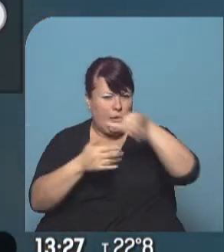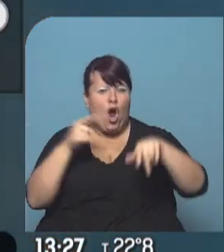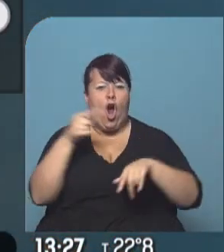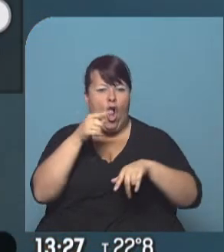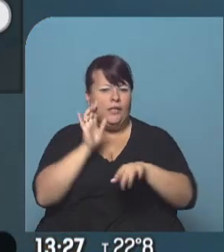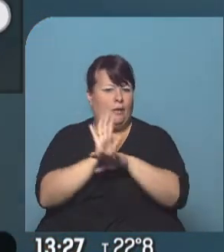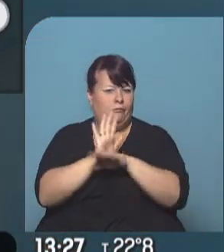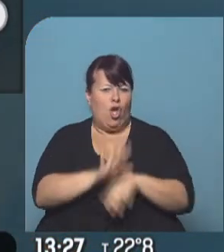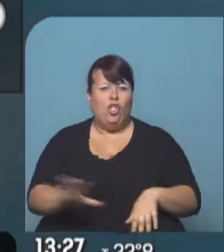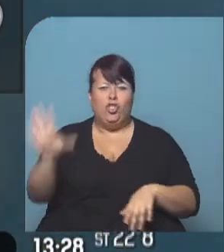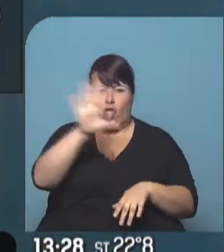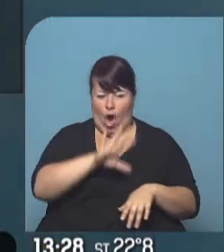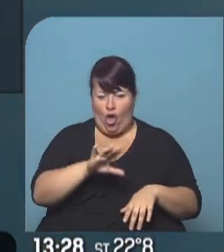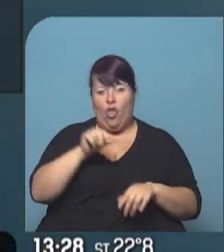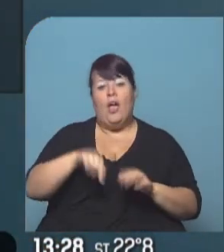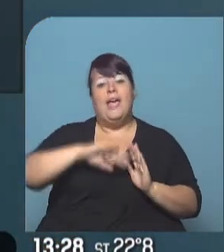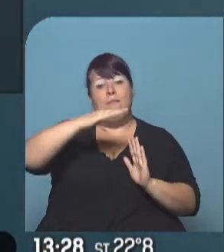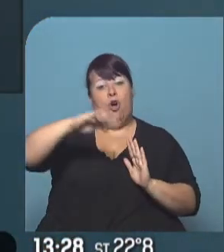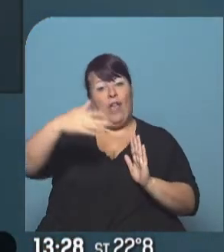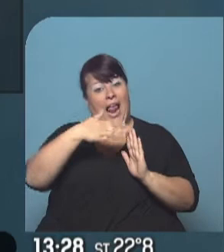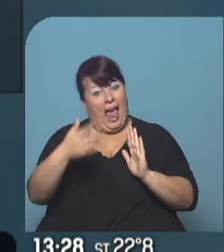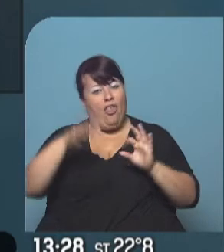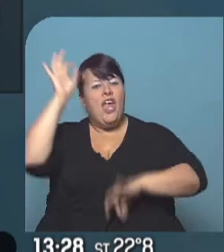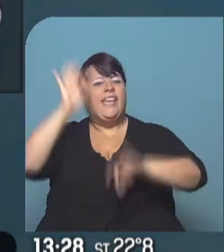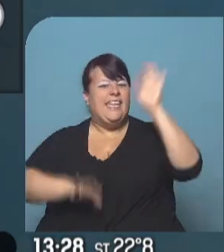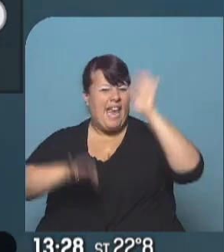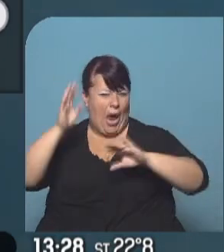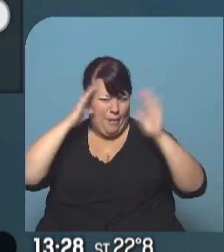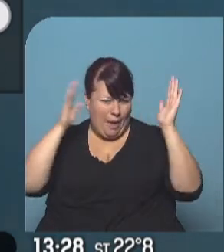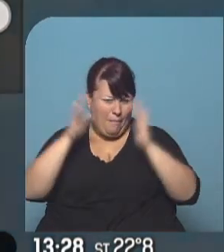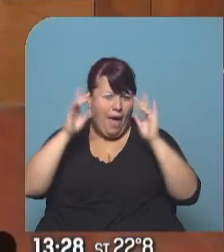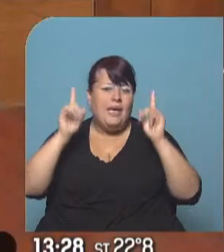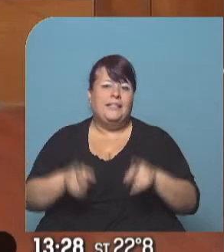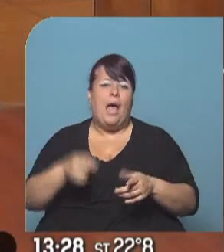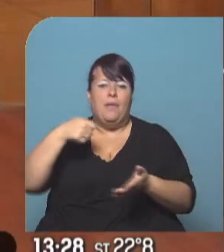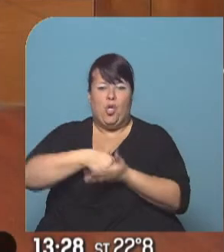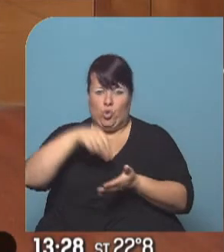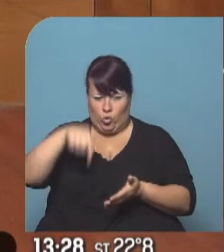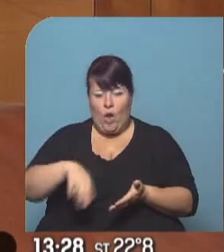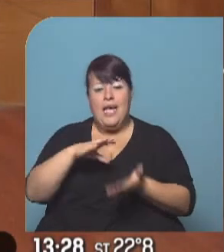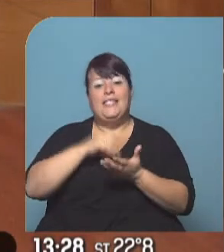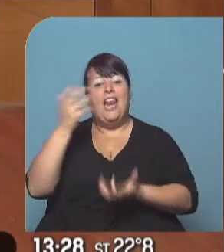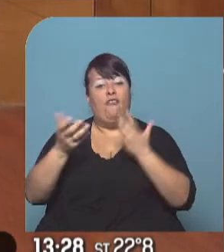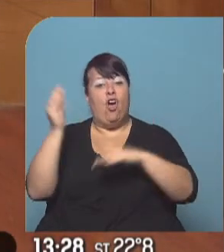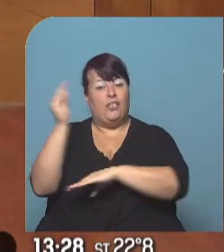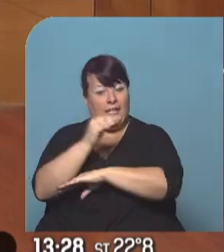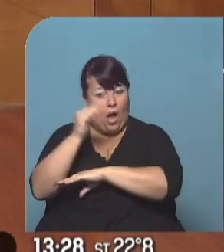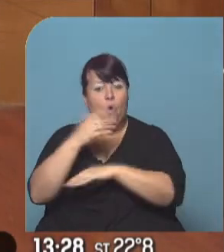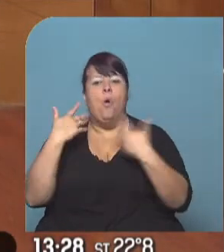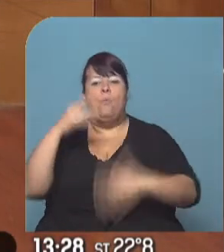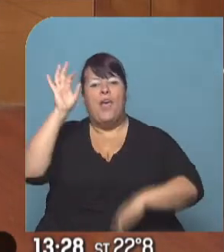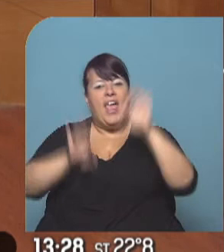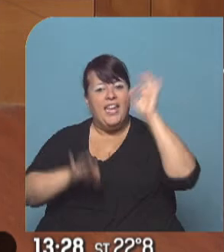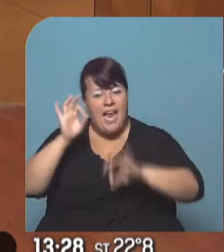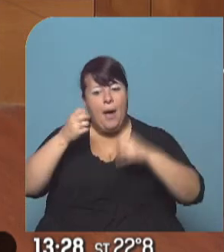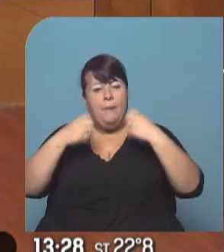oeste, prácticamente en toda la región. Y a lo largo de la cordillera, nevadas intensas. Y también en el extremo sur, en Tierra del Fuego y Santa Cruz, la posibilidad de nevadas